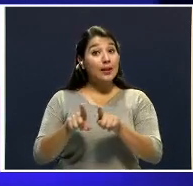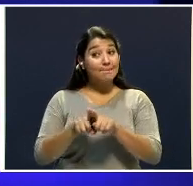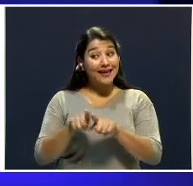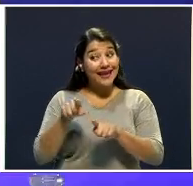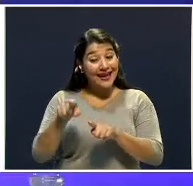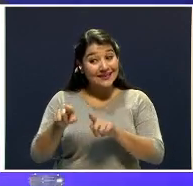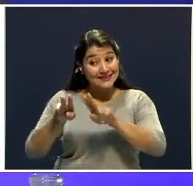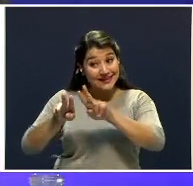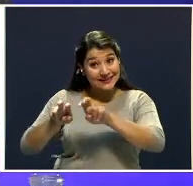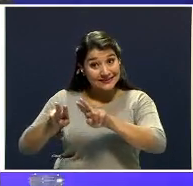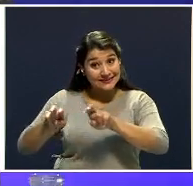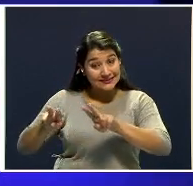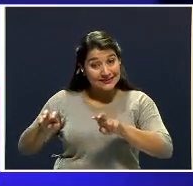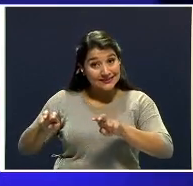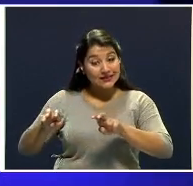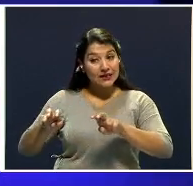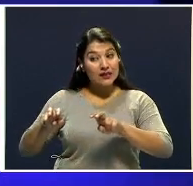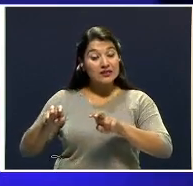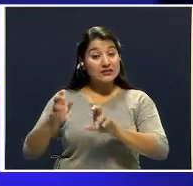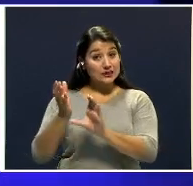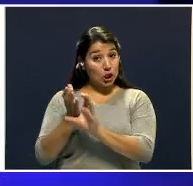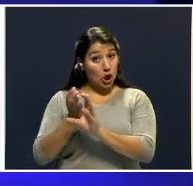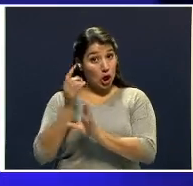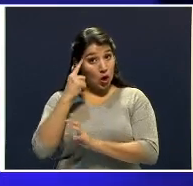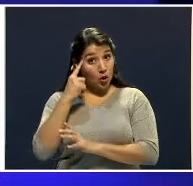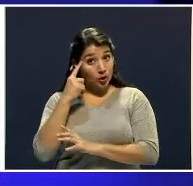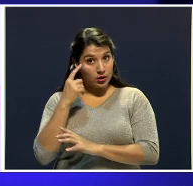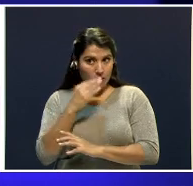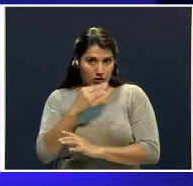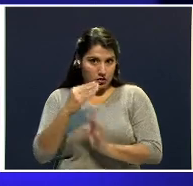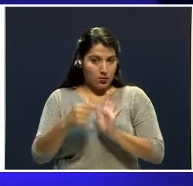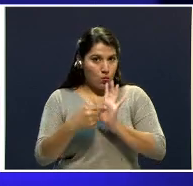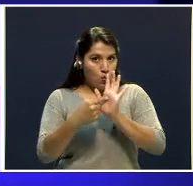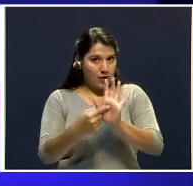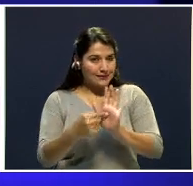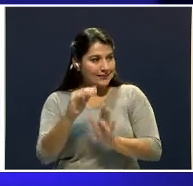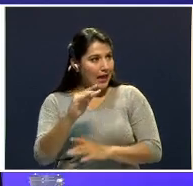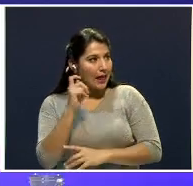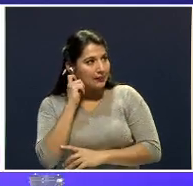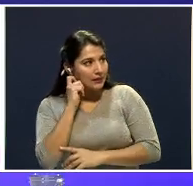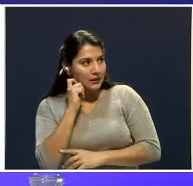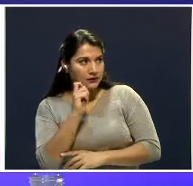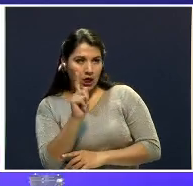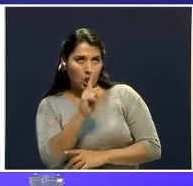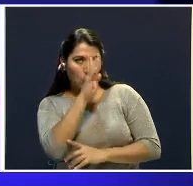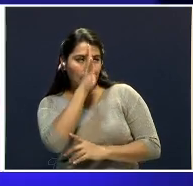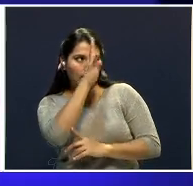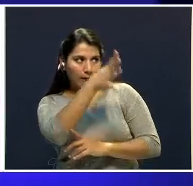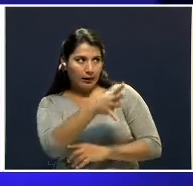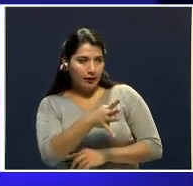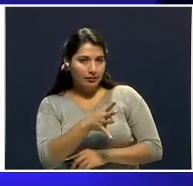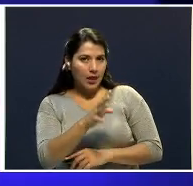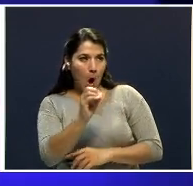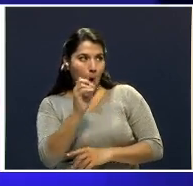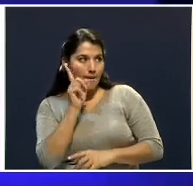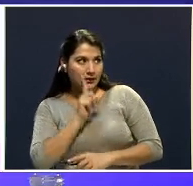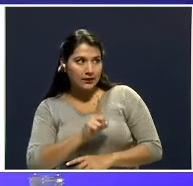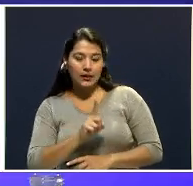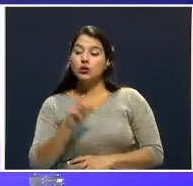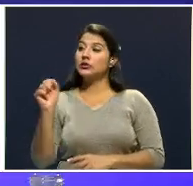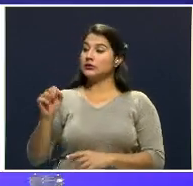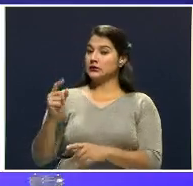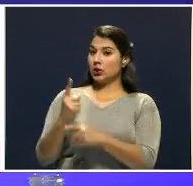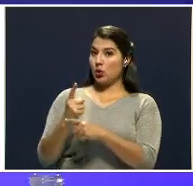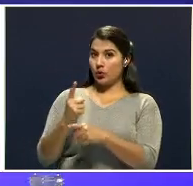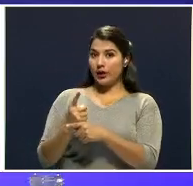peritaje psiquiátrico que muestra que la niña no tenía ilusión de estar inventando o mintiendo. Así es.